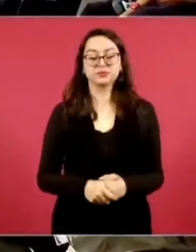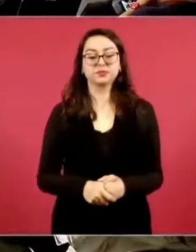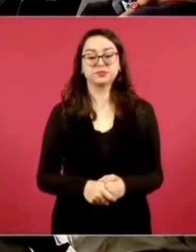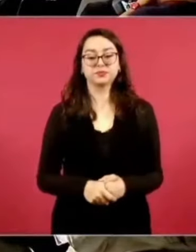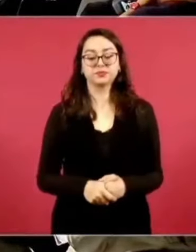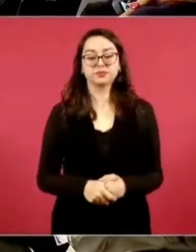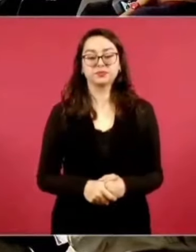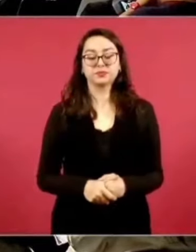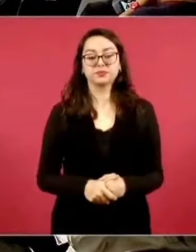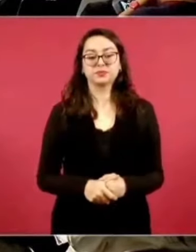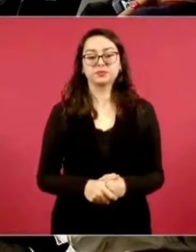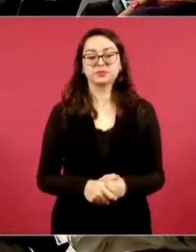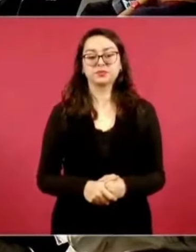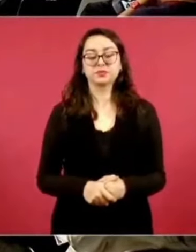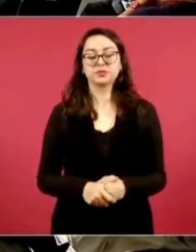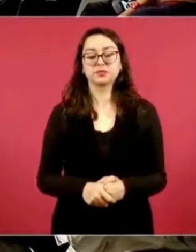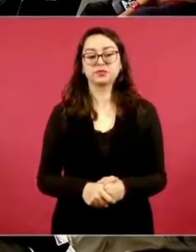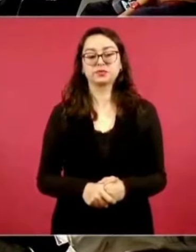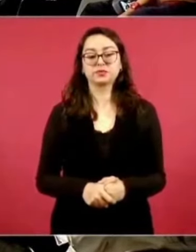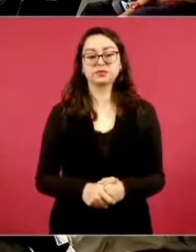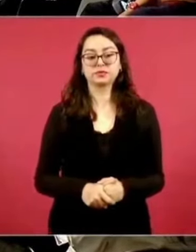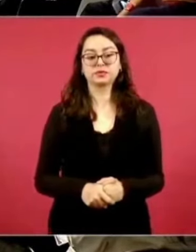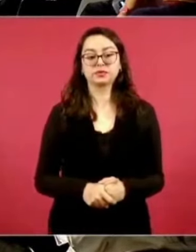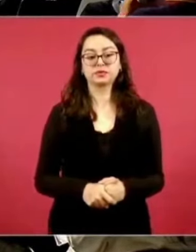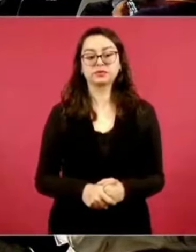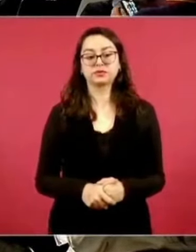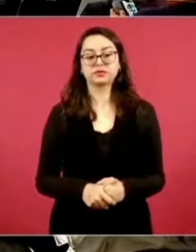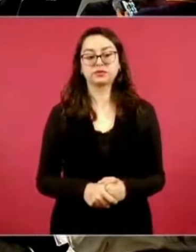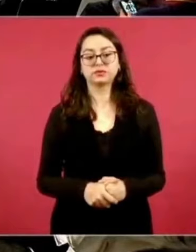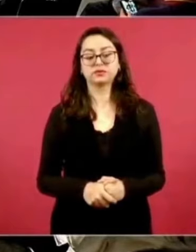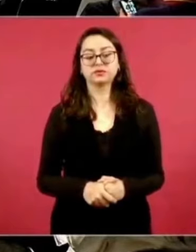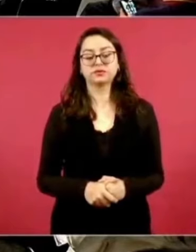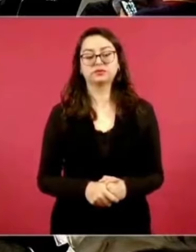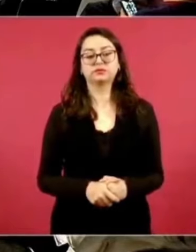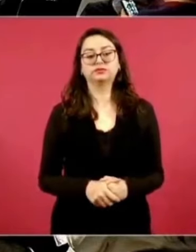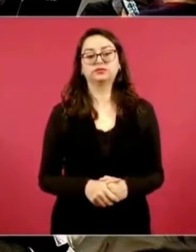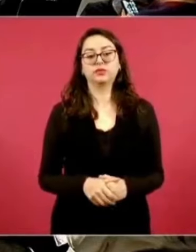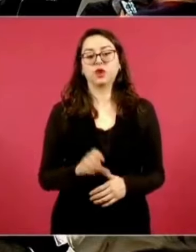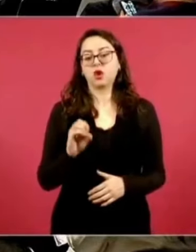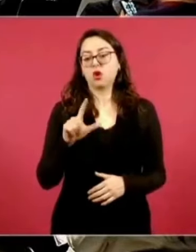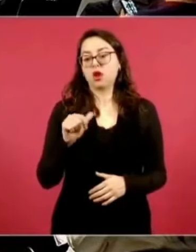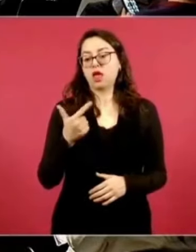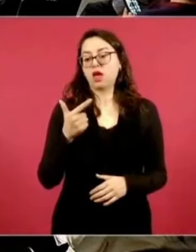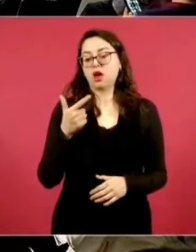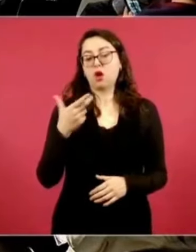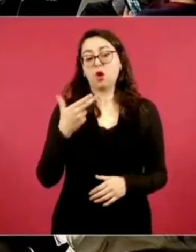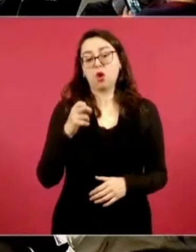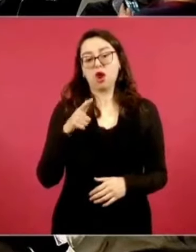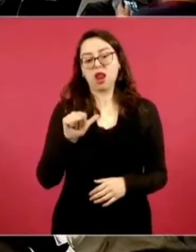Ola Buenaga, doscientos ochenta y cinco millones.